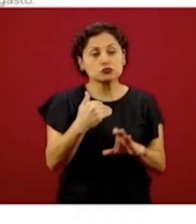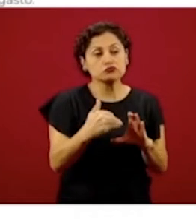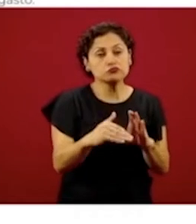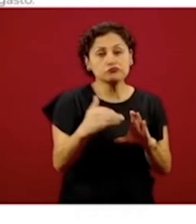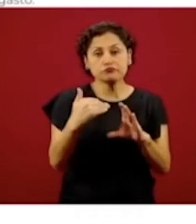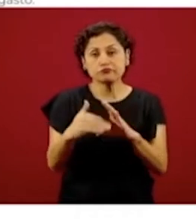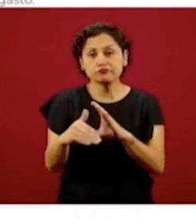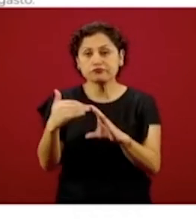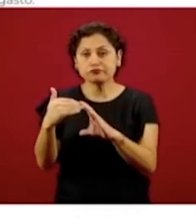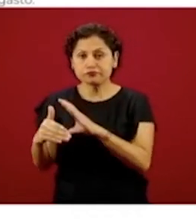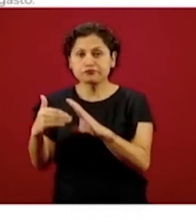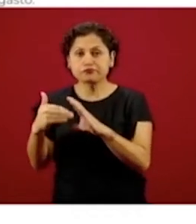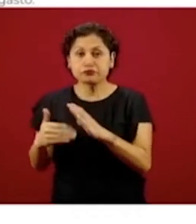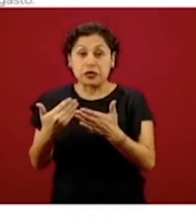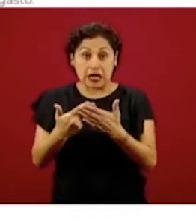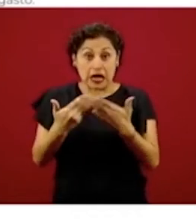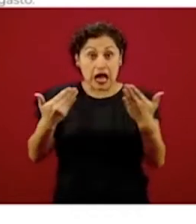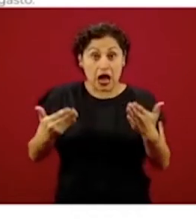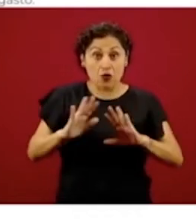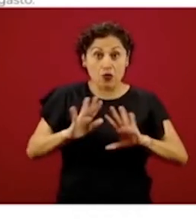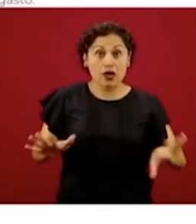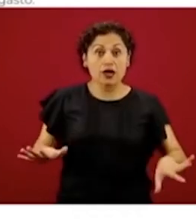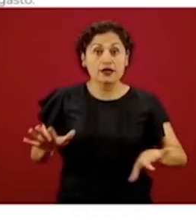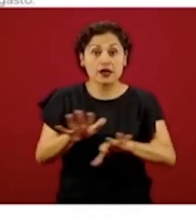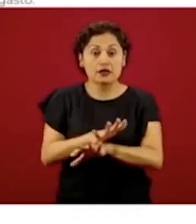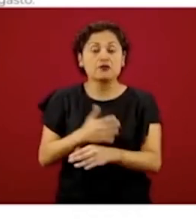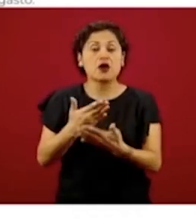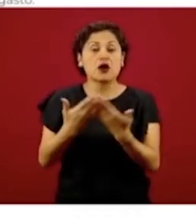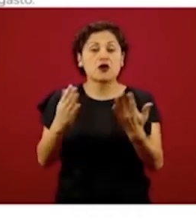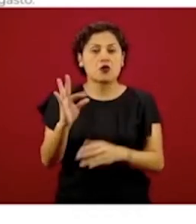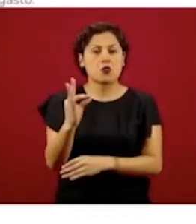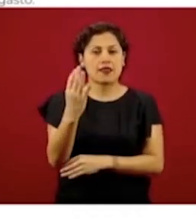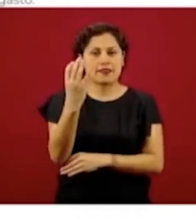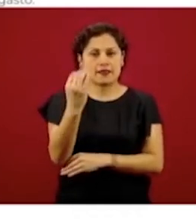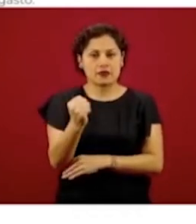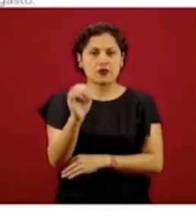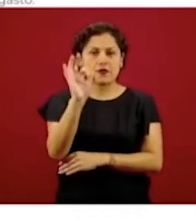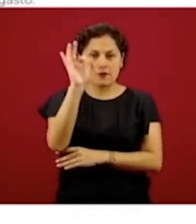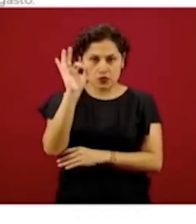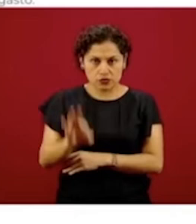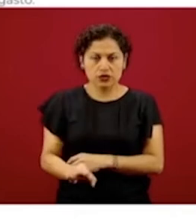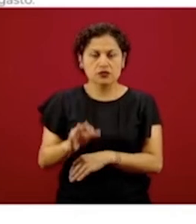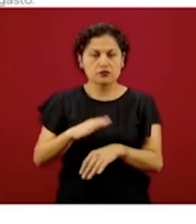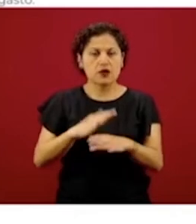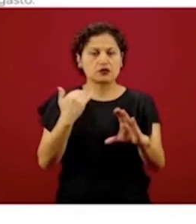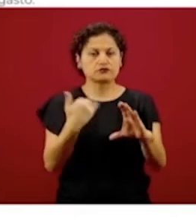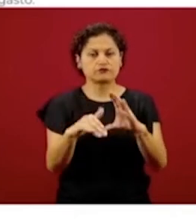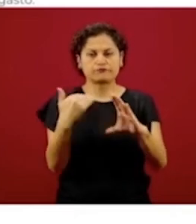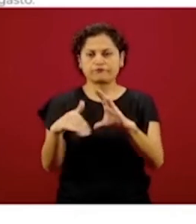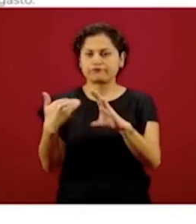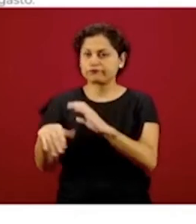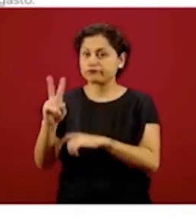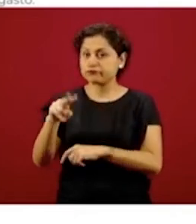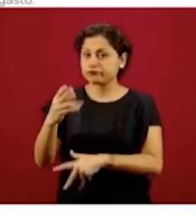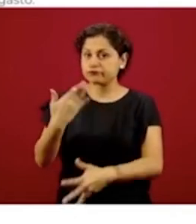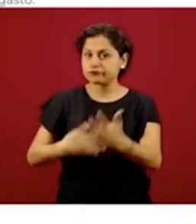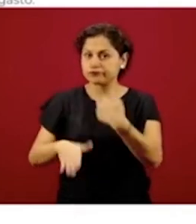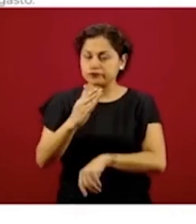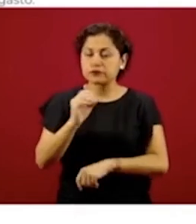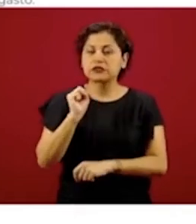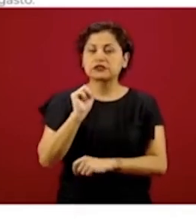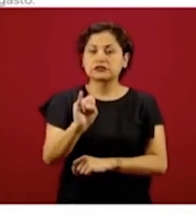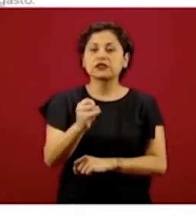hemos ido avanzando y en la actualidad se está dispersando el 49 por ciento, lo cual ya significa un avance importante. Sin embargo, con la